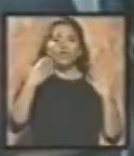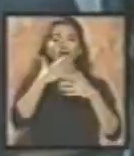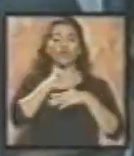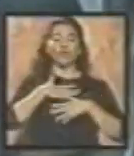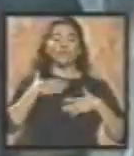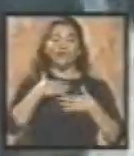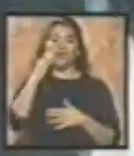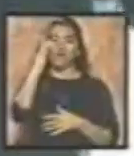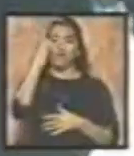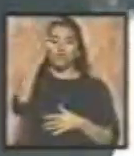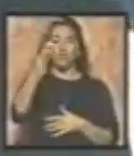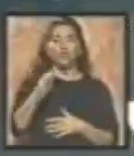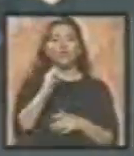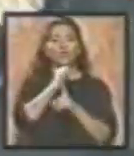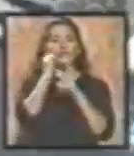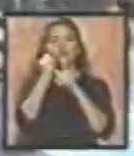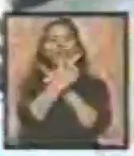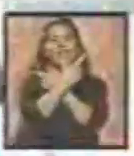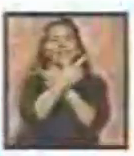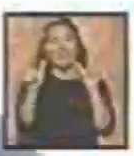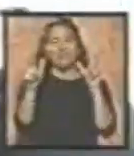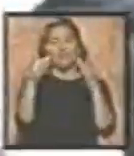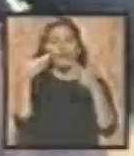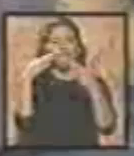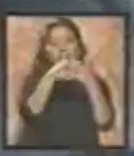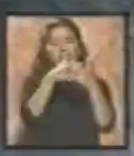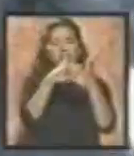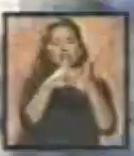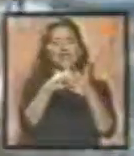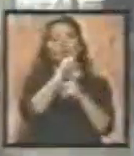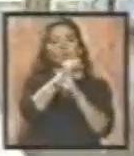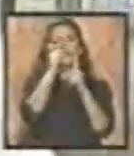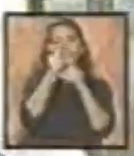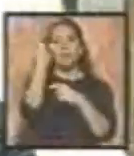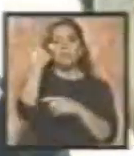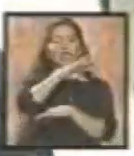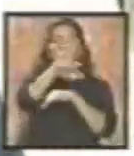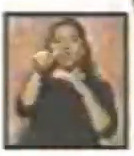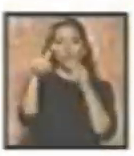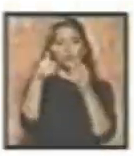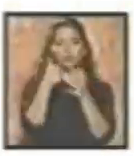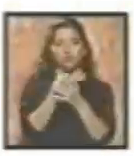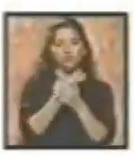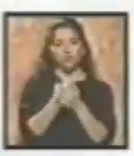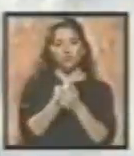mañana de una sociedad libre de barreras, de una sociedad para todos.